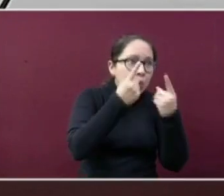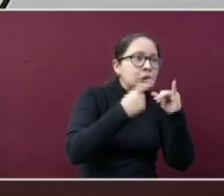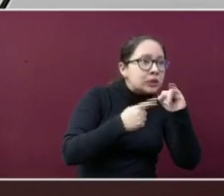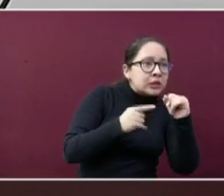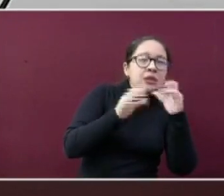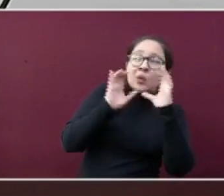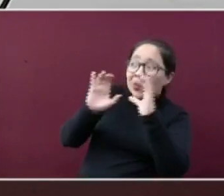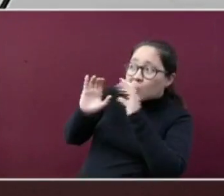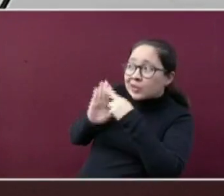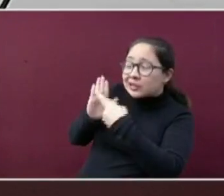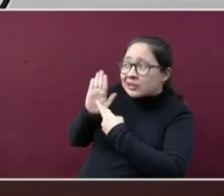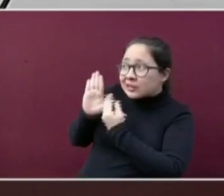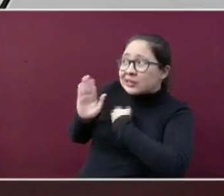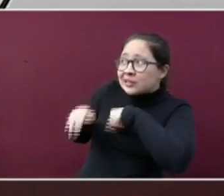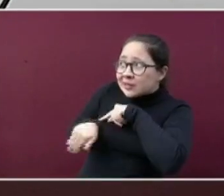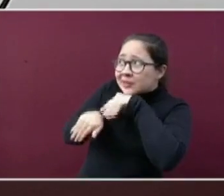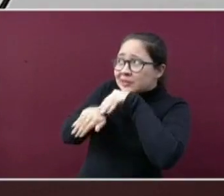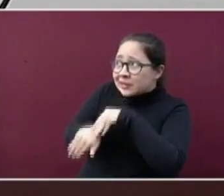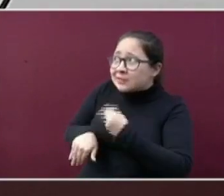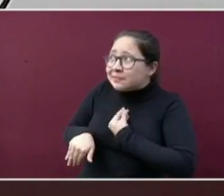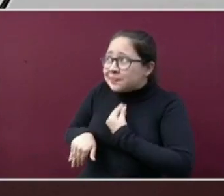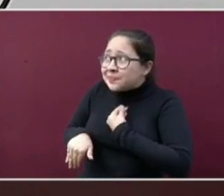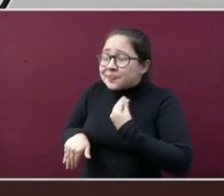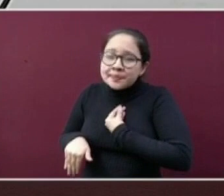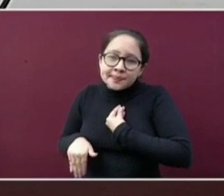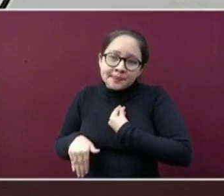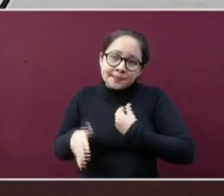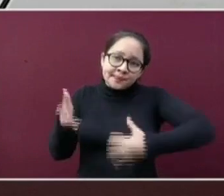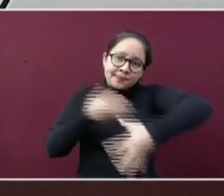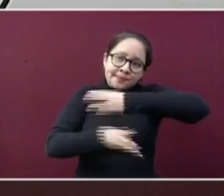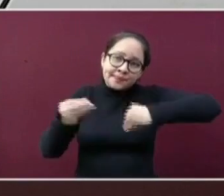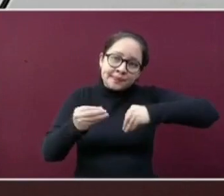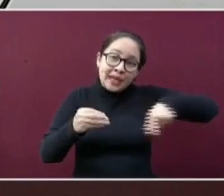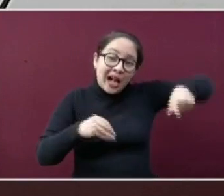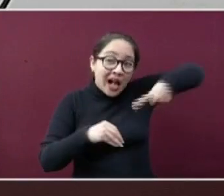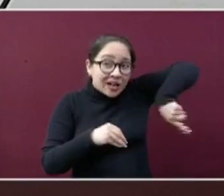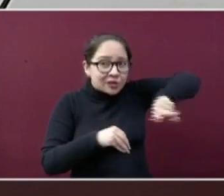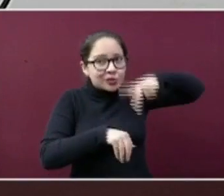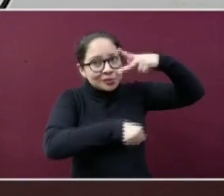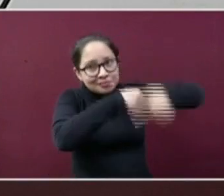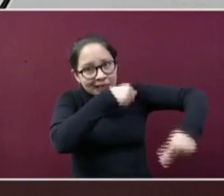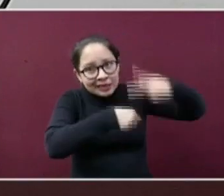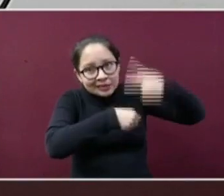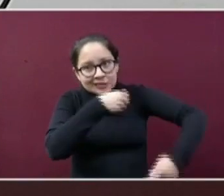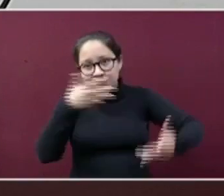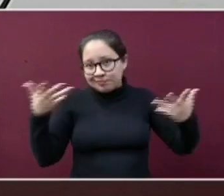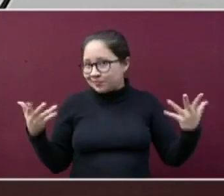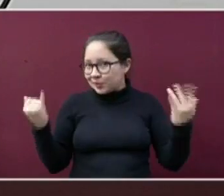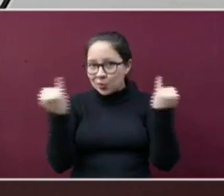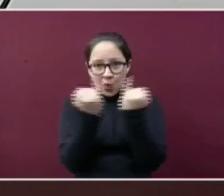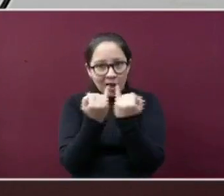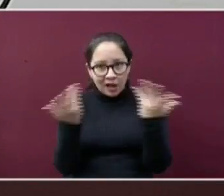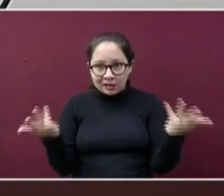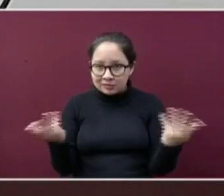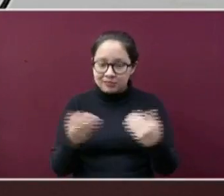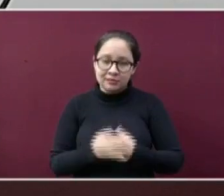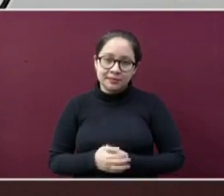buscado la manera de cuidarse y cuidar a su familia, en algún momento están en peligro.